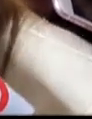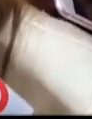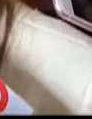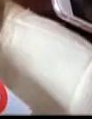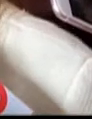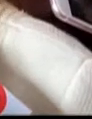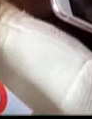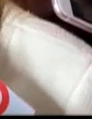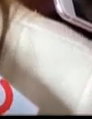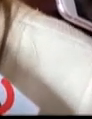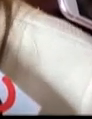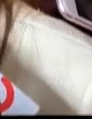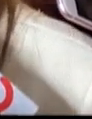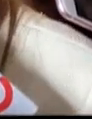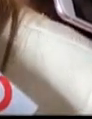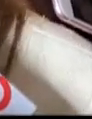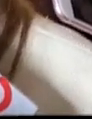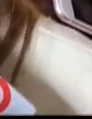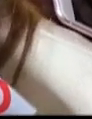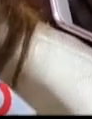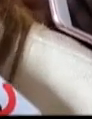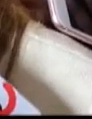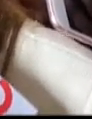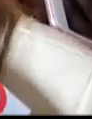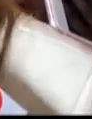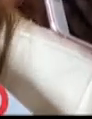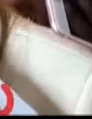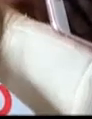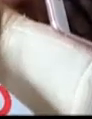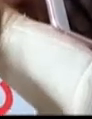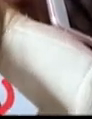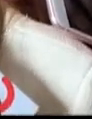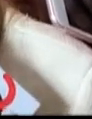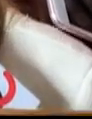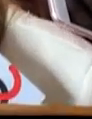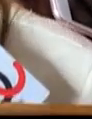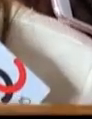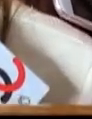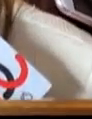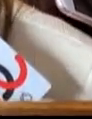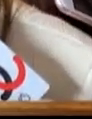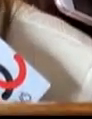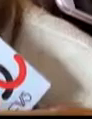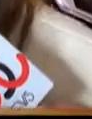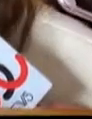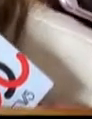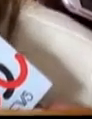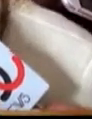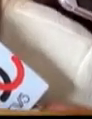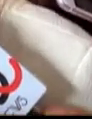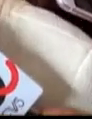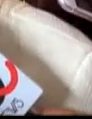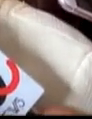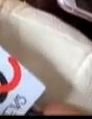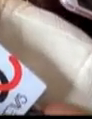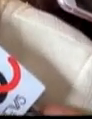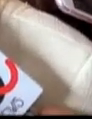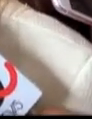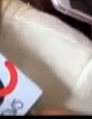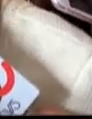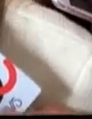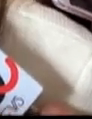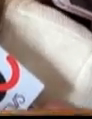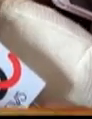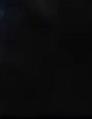física, la normal de educación física, y que a partir de ahí pues tenemos que también empezar a buscar más personal que colabore y que ayude